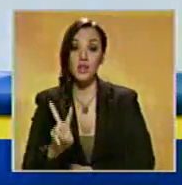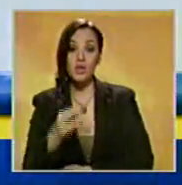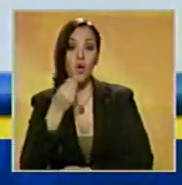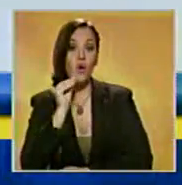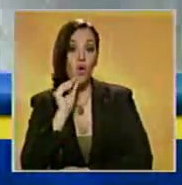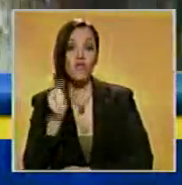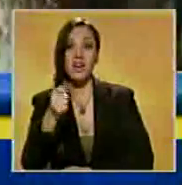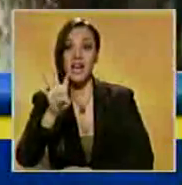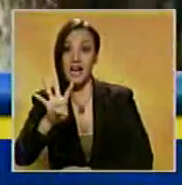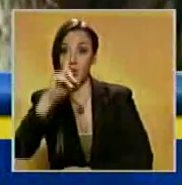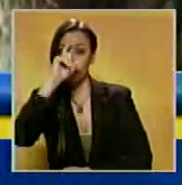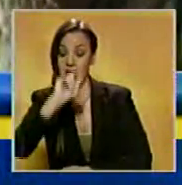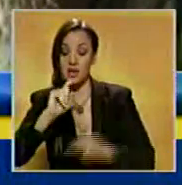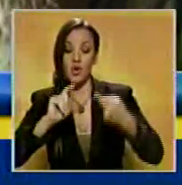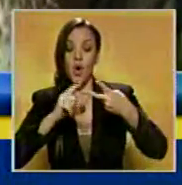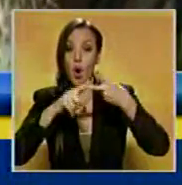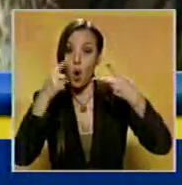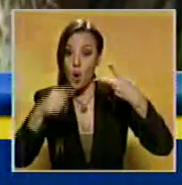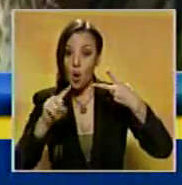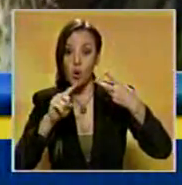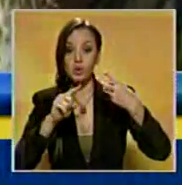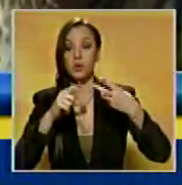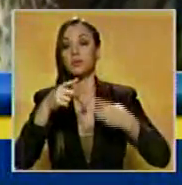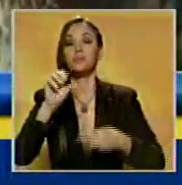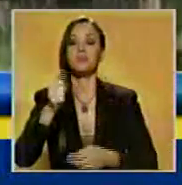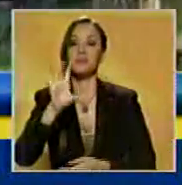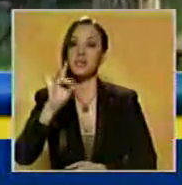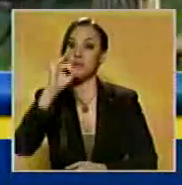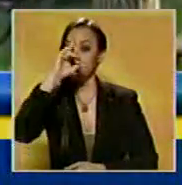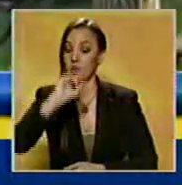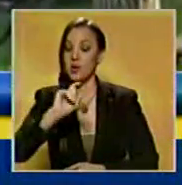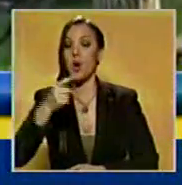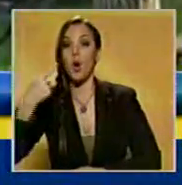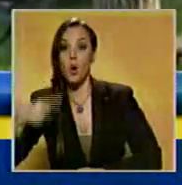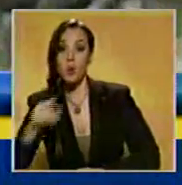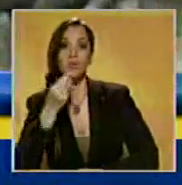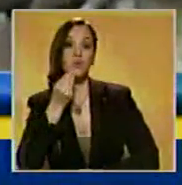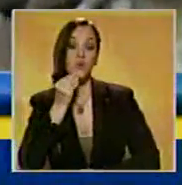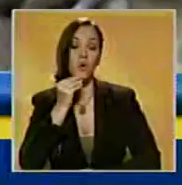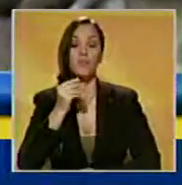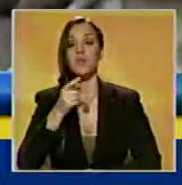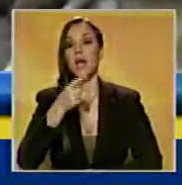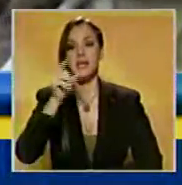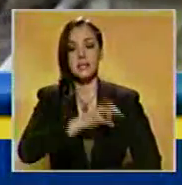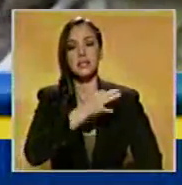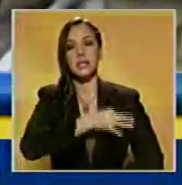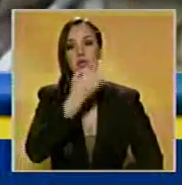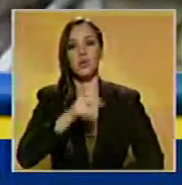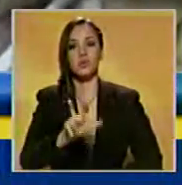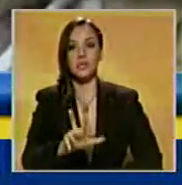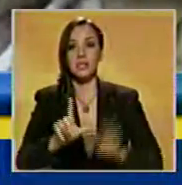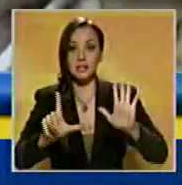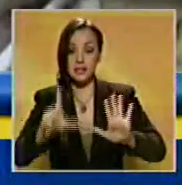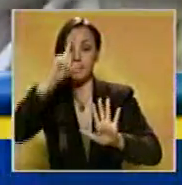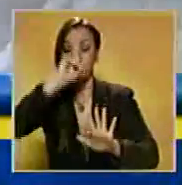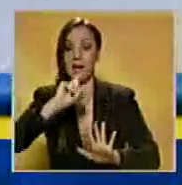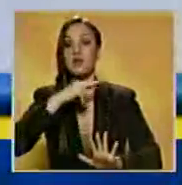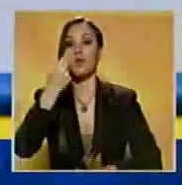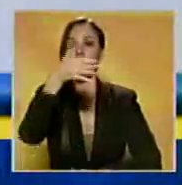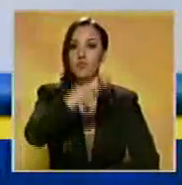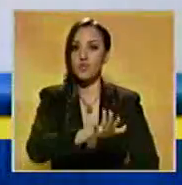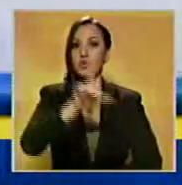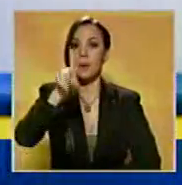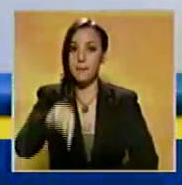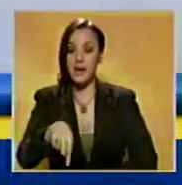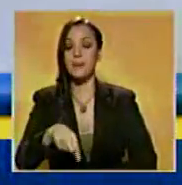14 y 18 años murieron en Texas y un hombre de 37 años en la vecina Oklahoma. El gobierno de Texas declaró